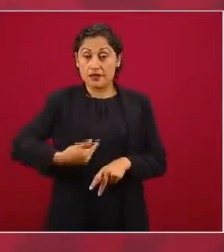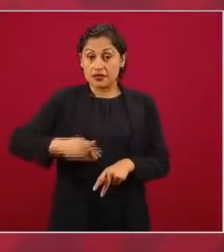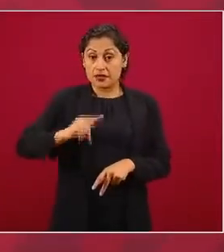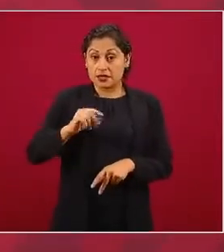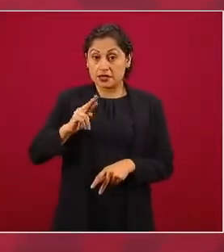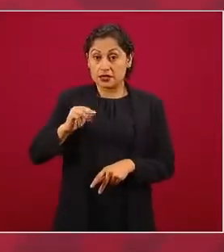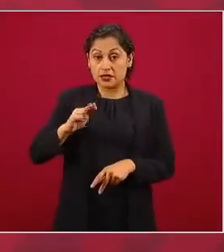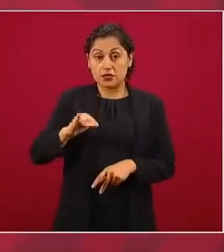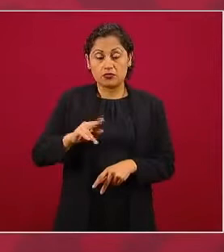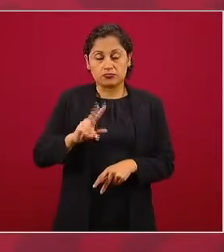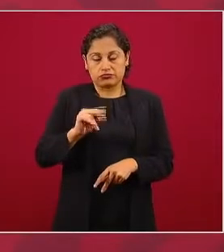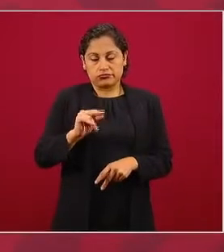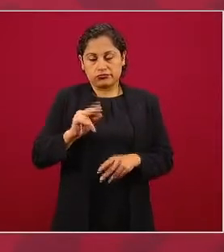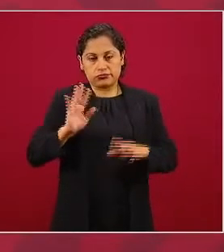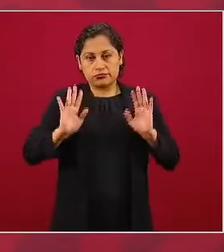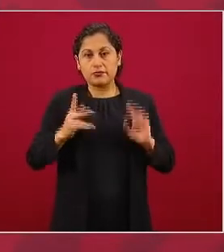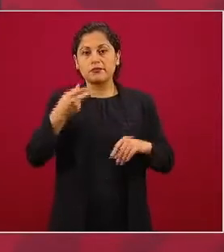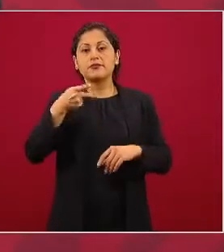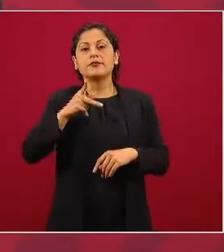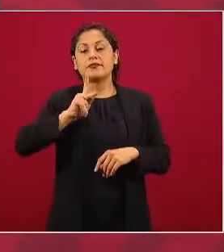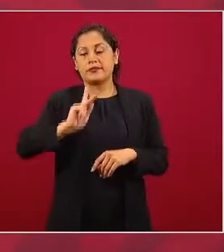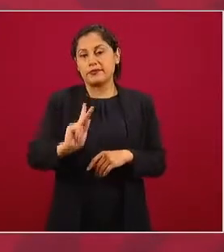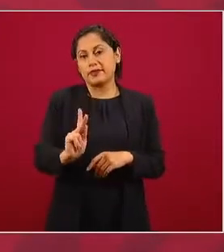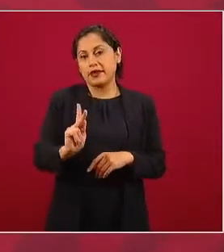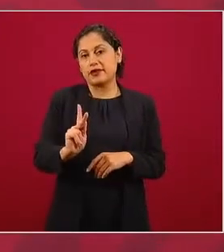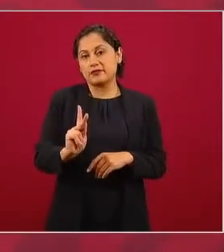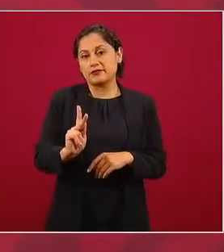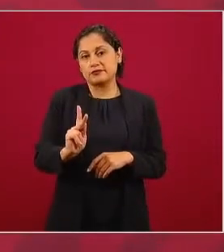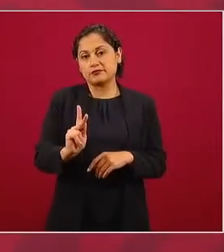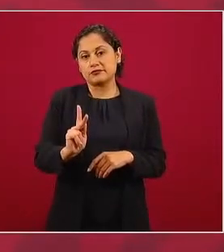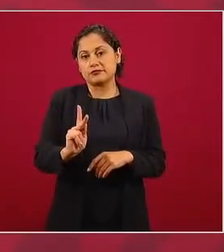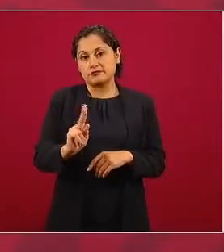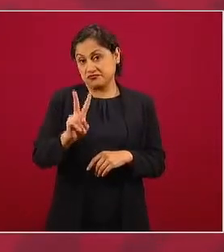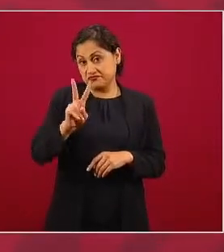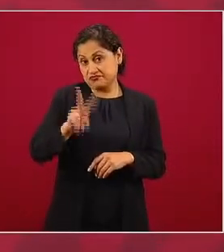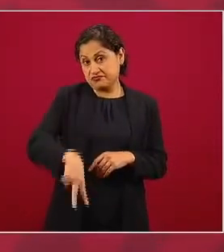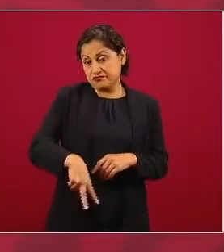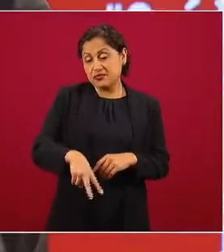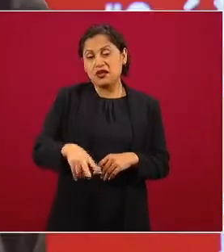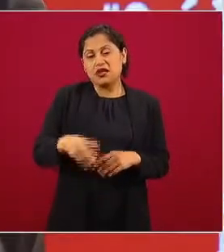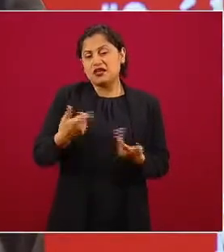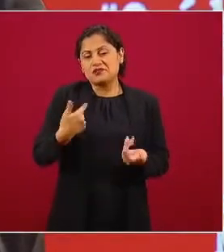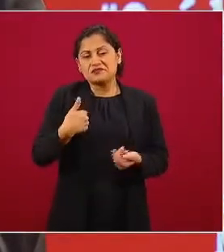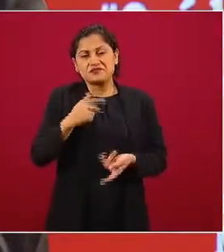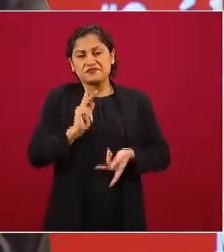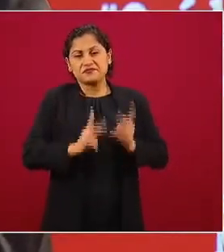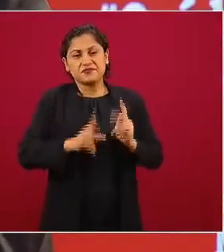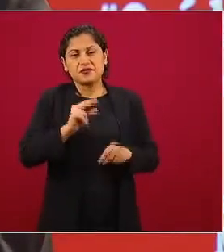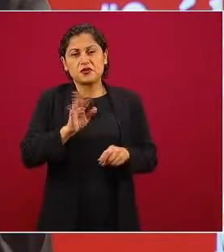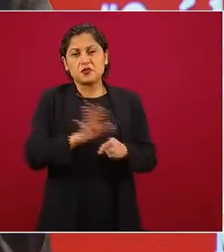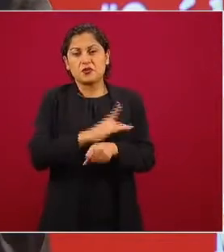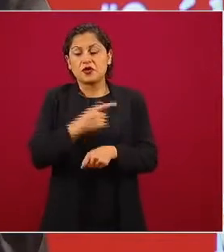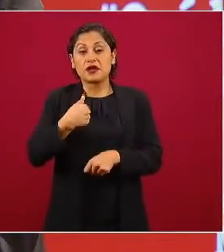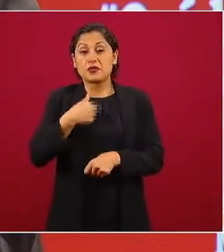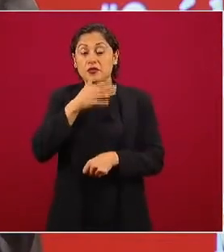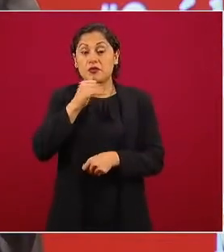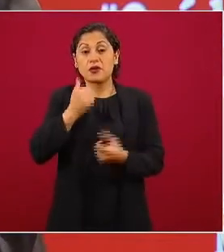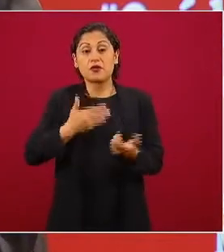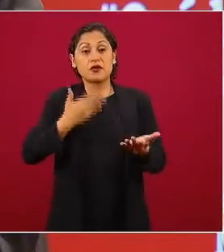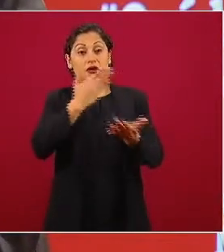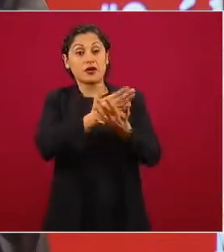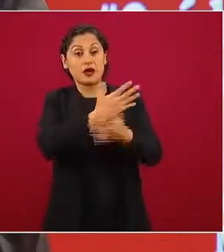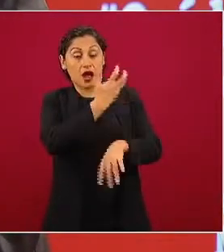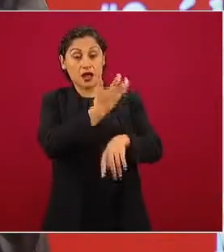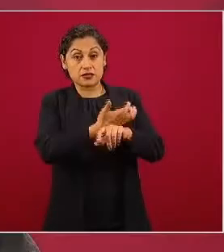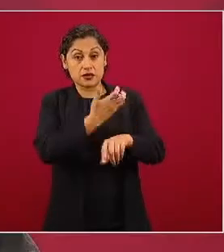ir a exponer nuestras penas y desgracias en el